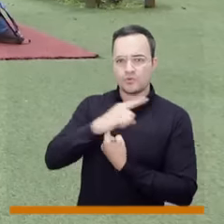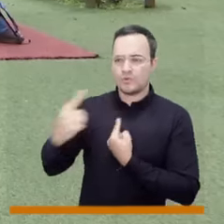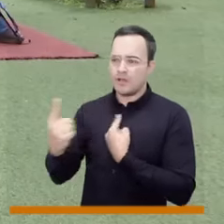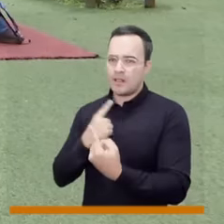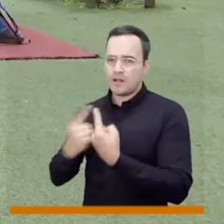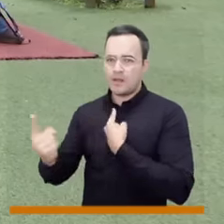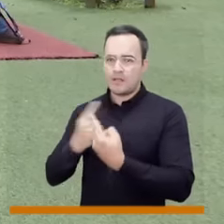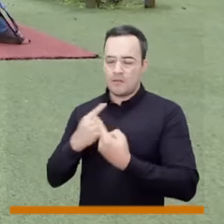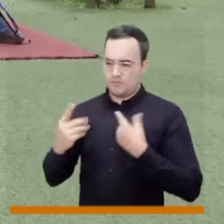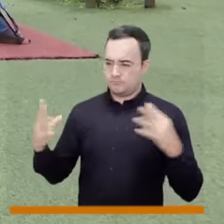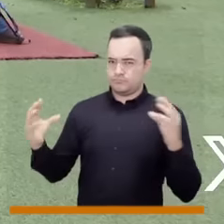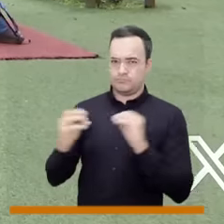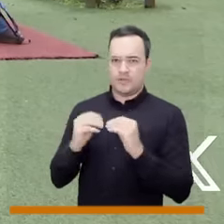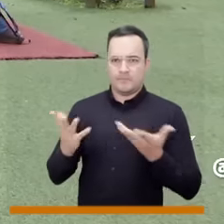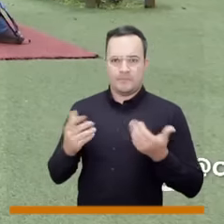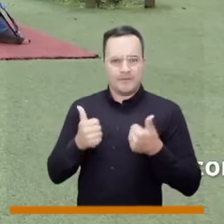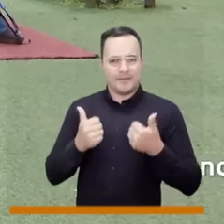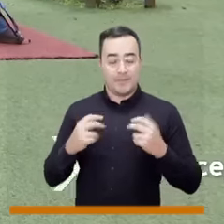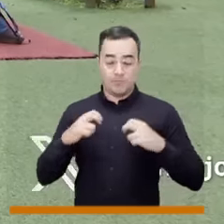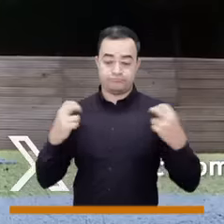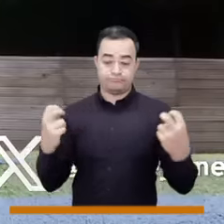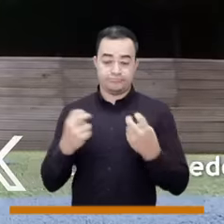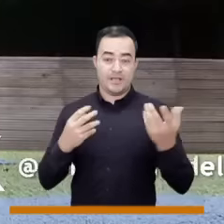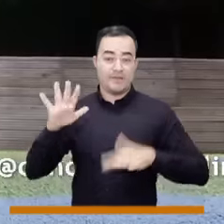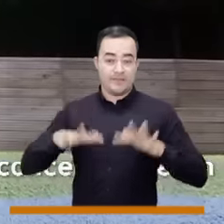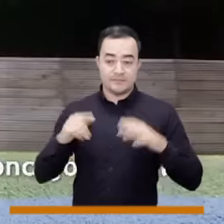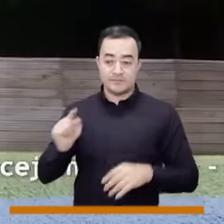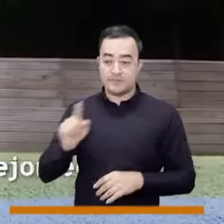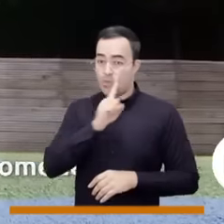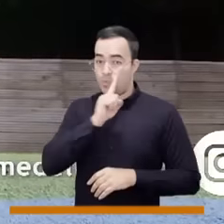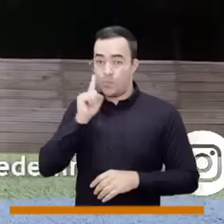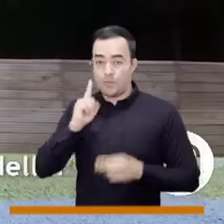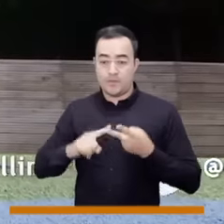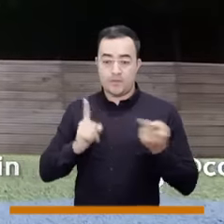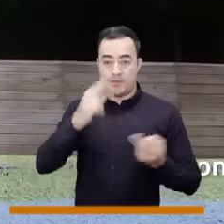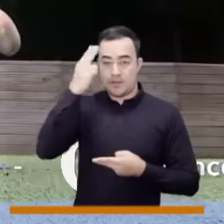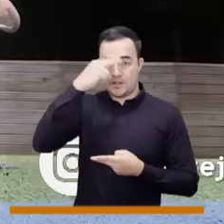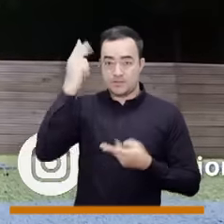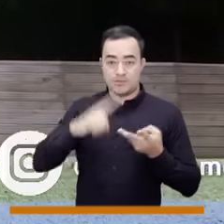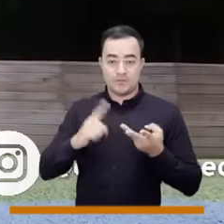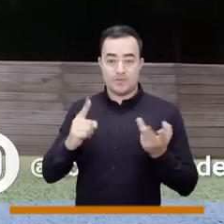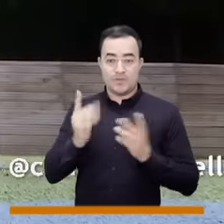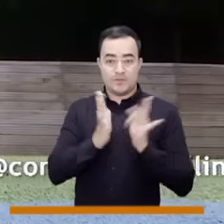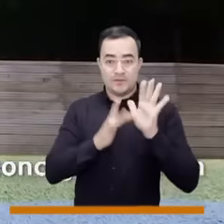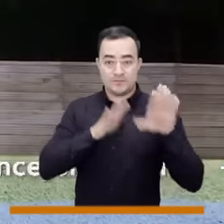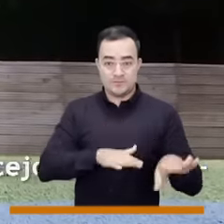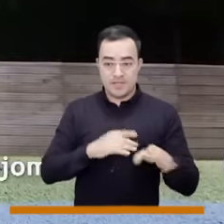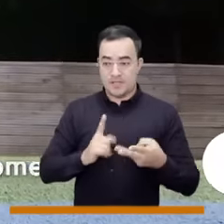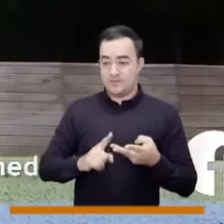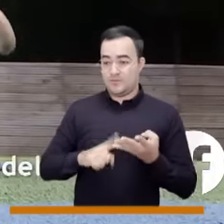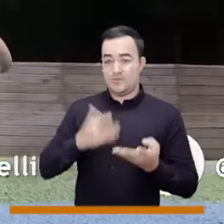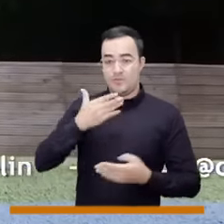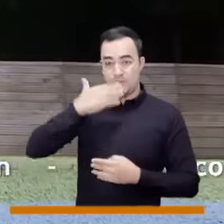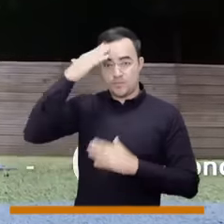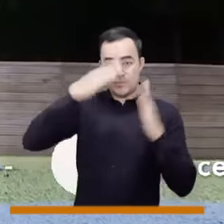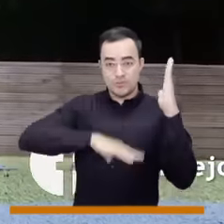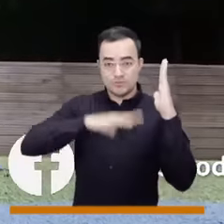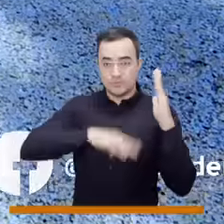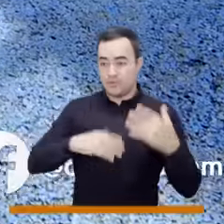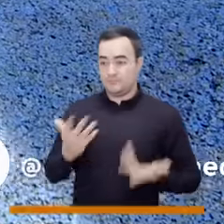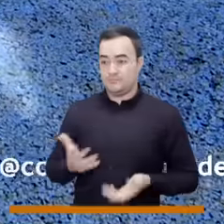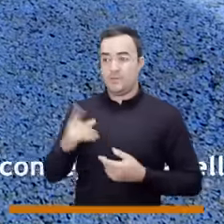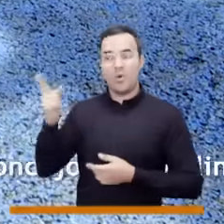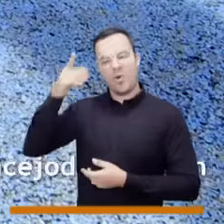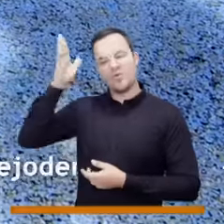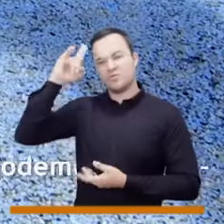hemos logrado algo muy importante y es sentar al judío, es sentar al católico, es sentar al cristiano, es sentar al musulmán,